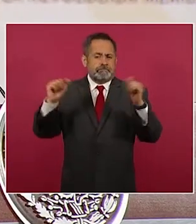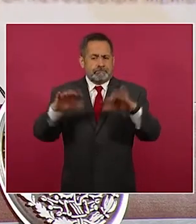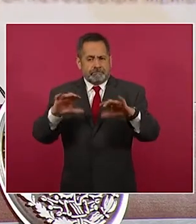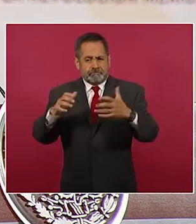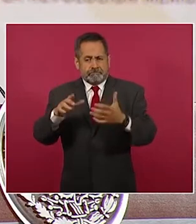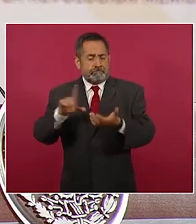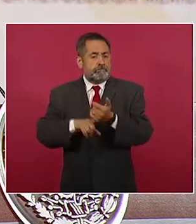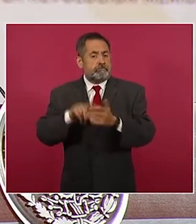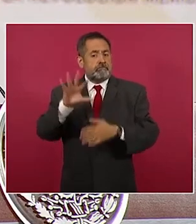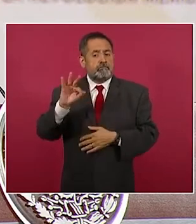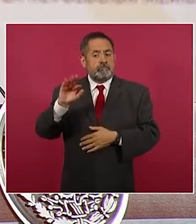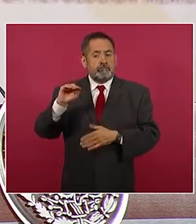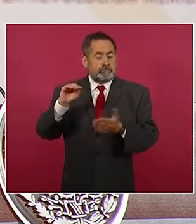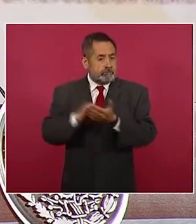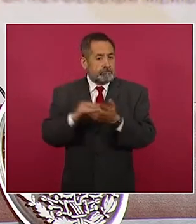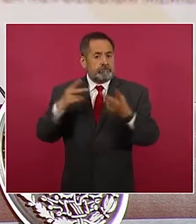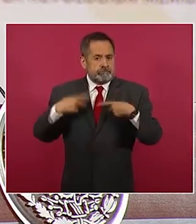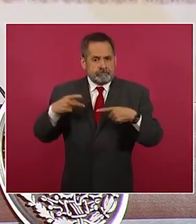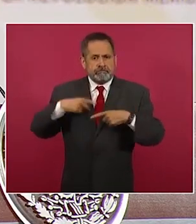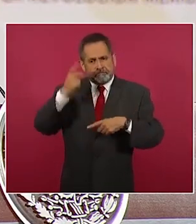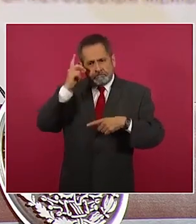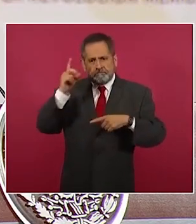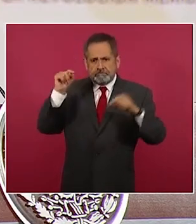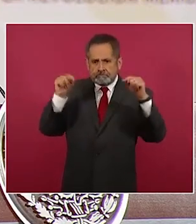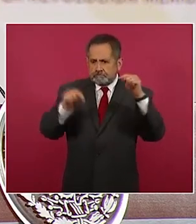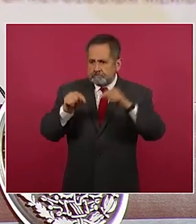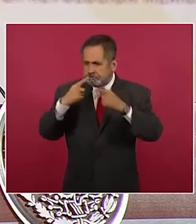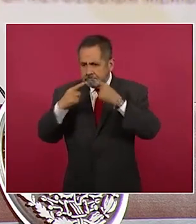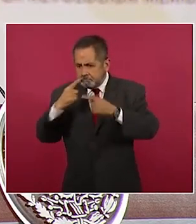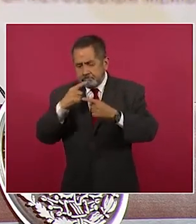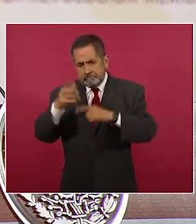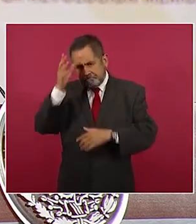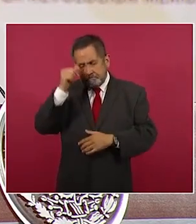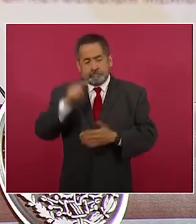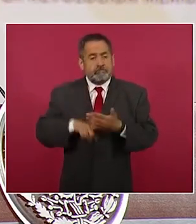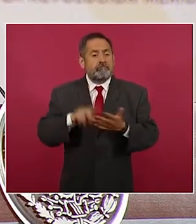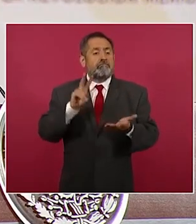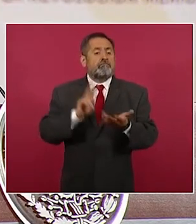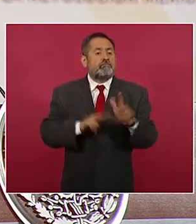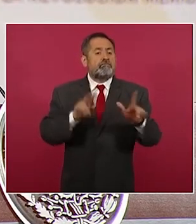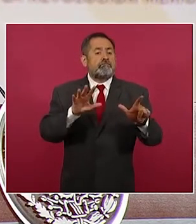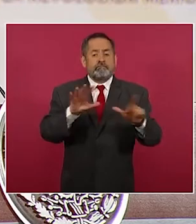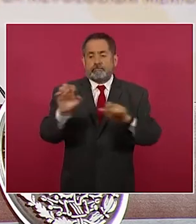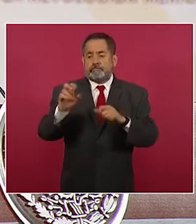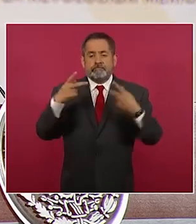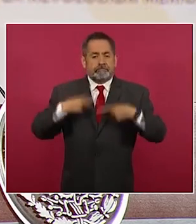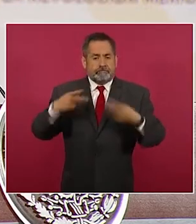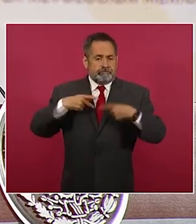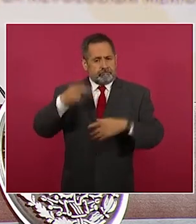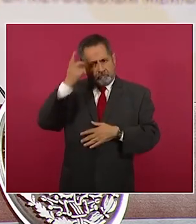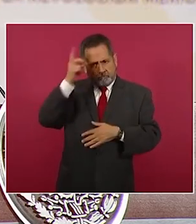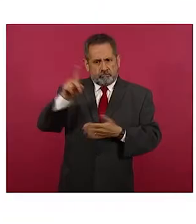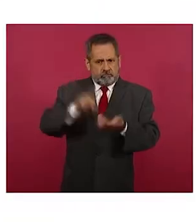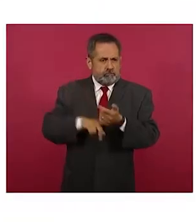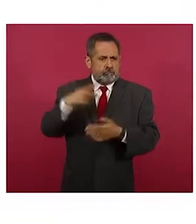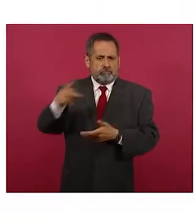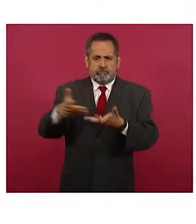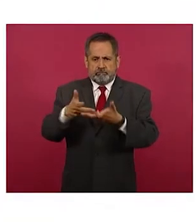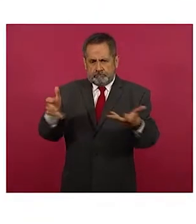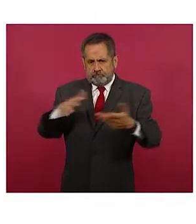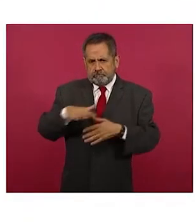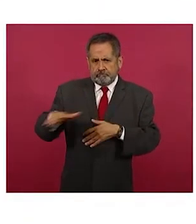40 mil legislatarios y se ha sostenido acuerdo con más de dos mil 700 propietarios individuales de predios.